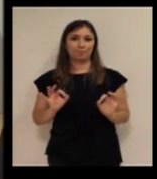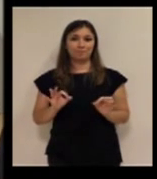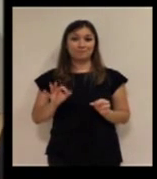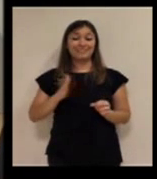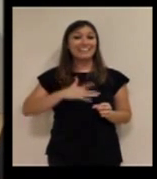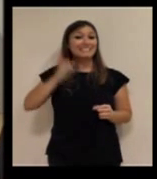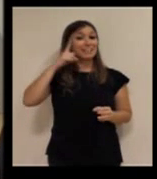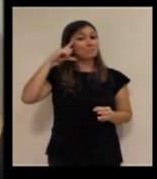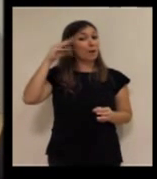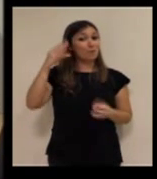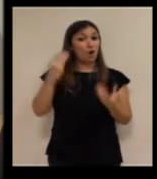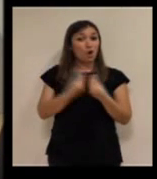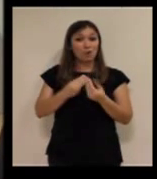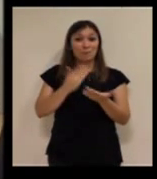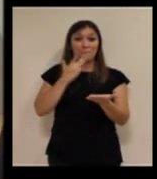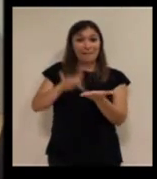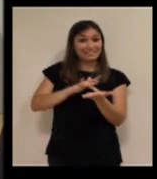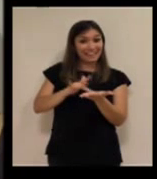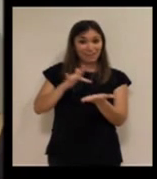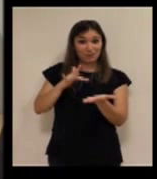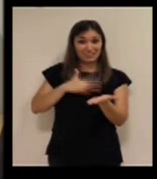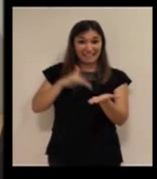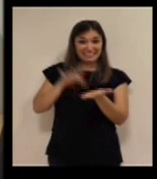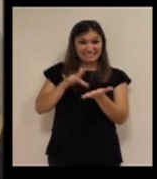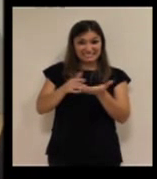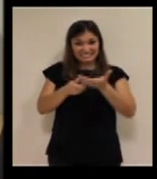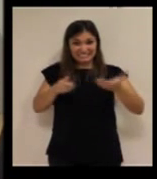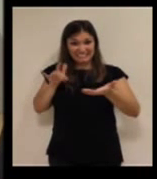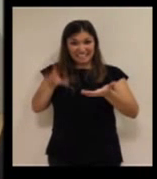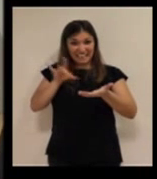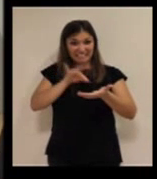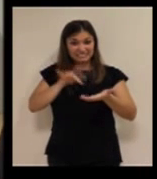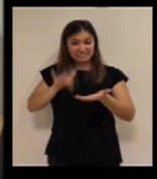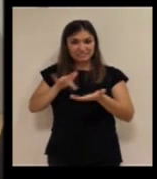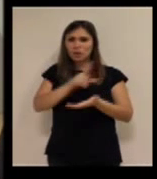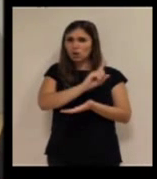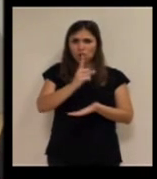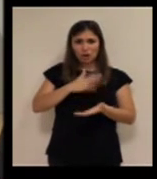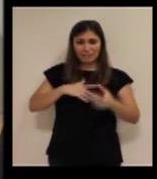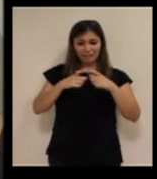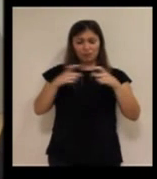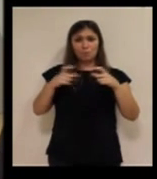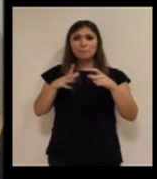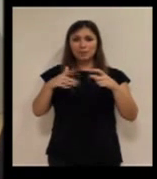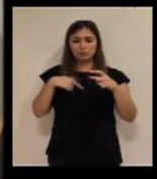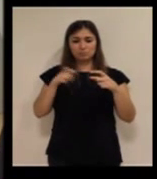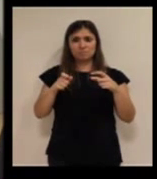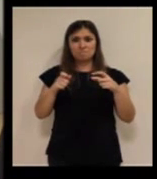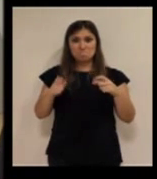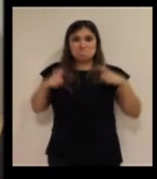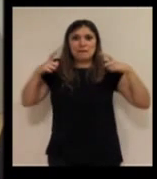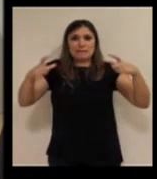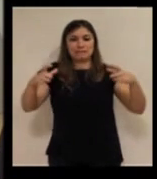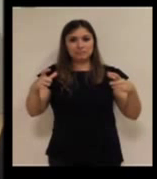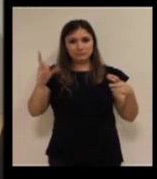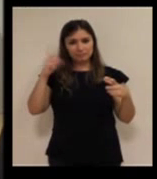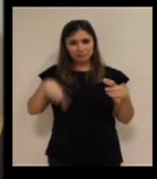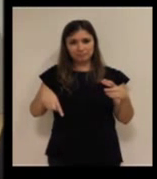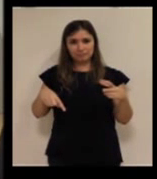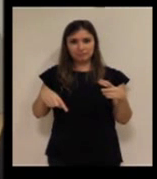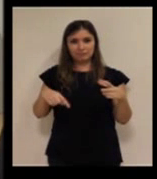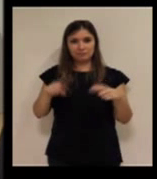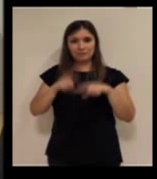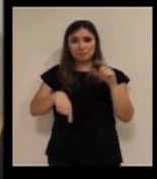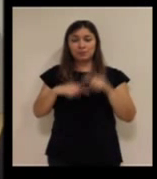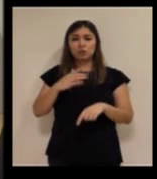teclas? ¿No con pantalla? No, no, con pantalla, pero que yo las pueda hacer a un tamaño que yo pueda manejarme